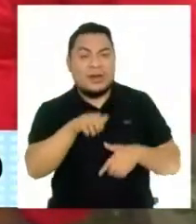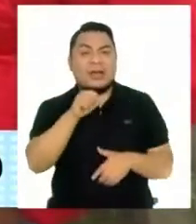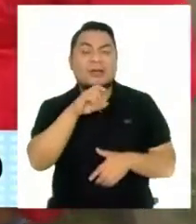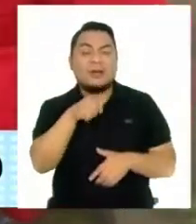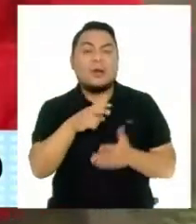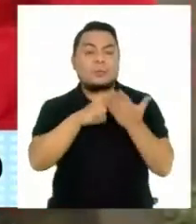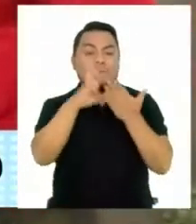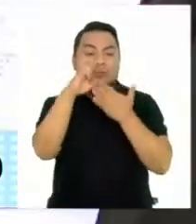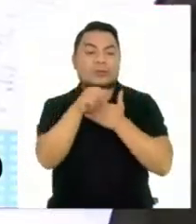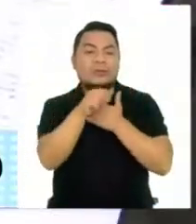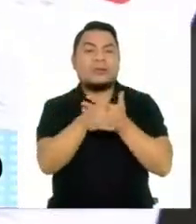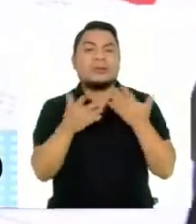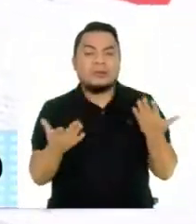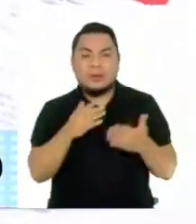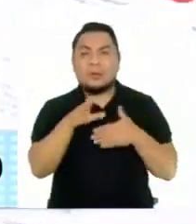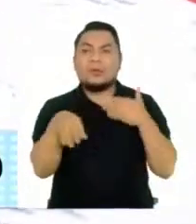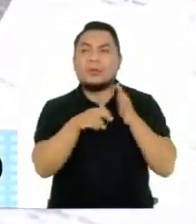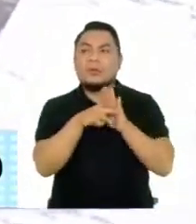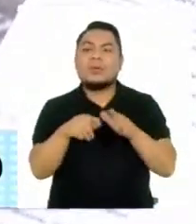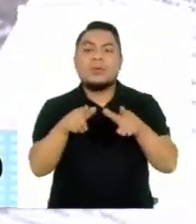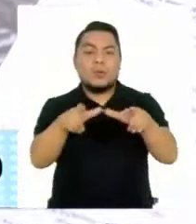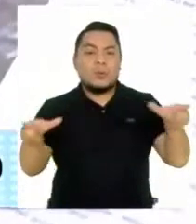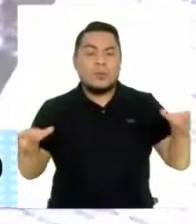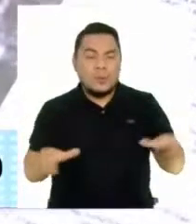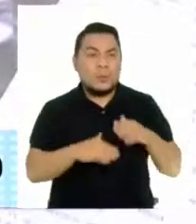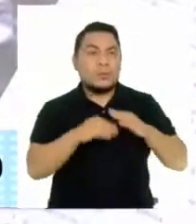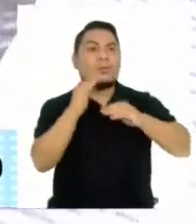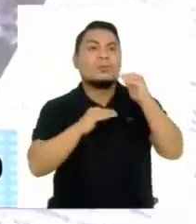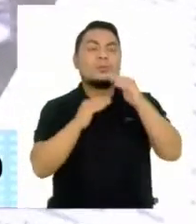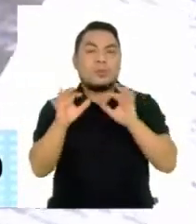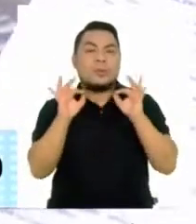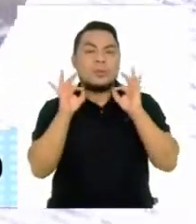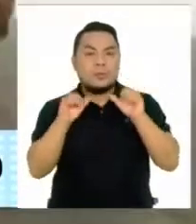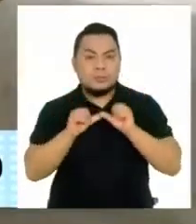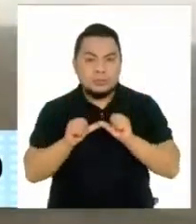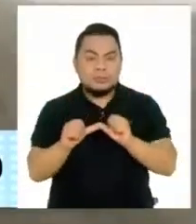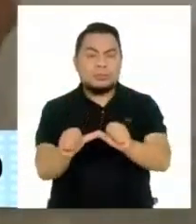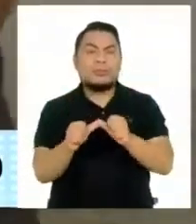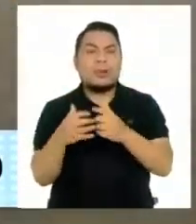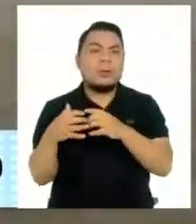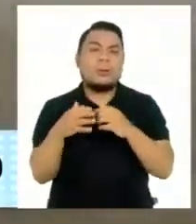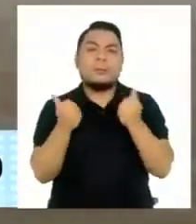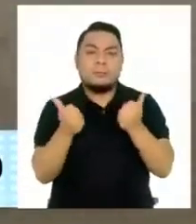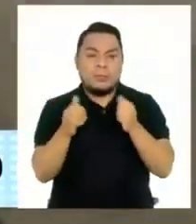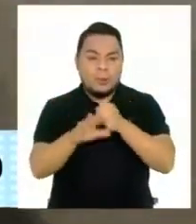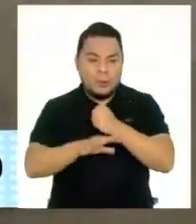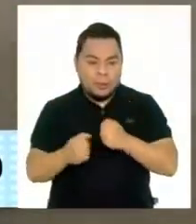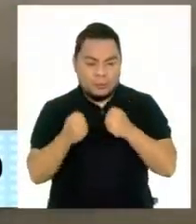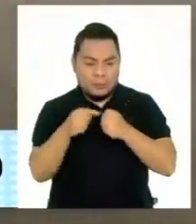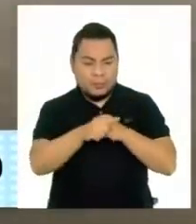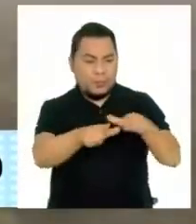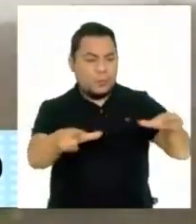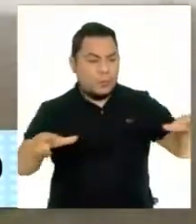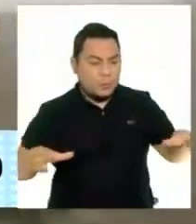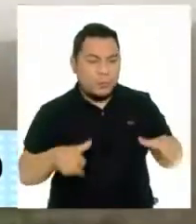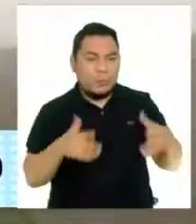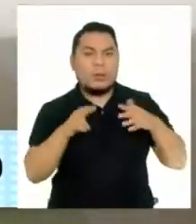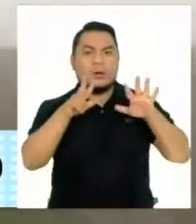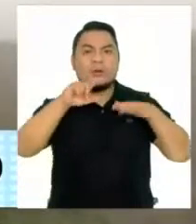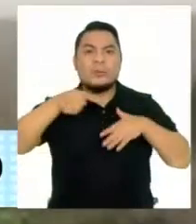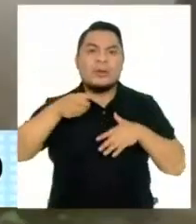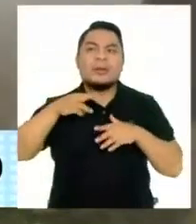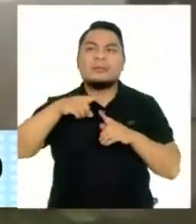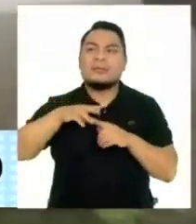multisectorial elaborado bajo un modelo de ciudad sostenible y ecoeficiente, que comprende además un área de unas 8.000